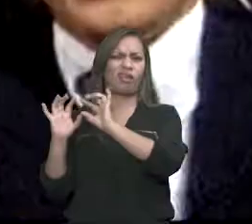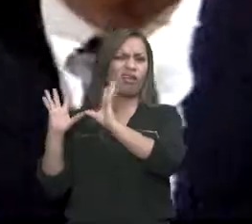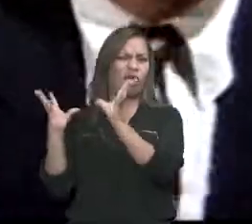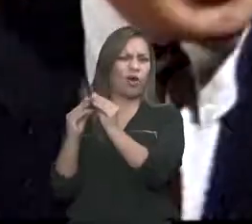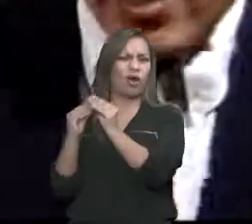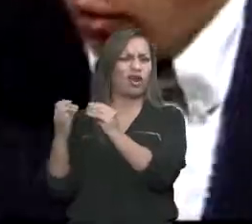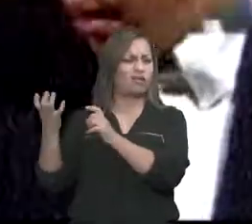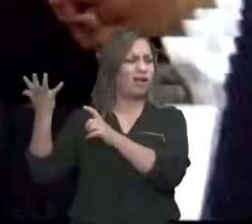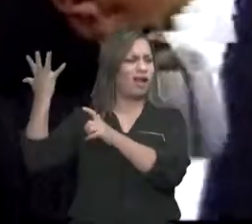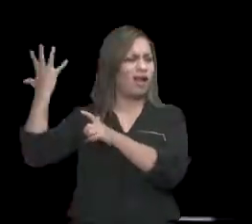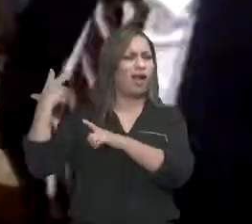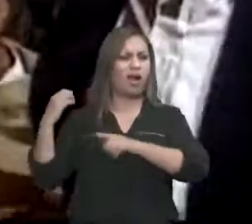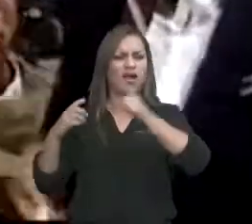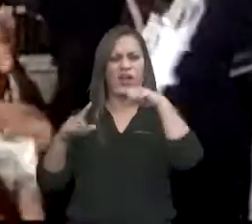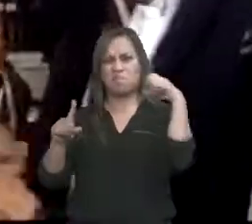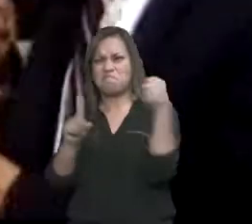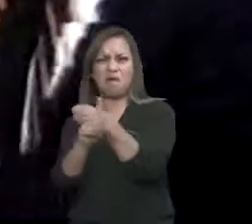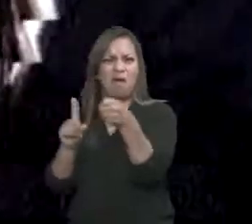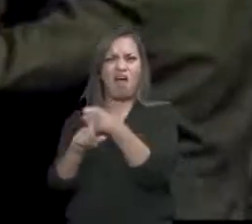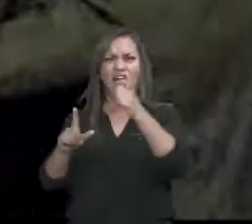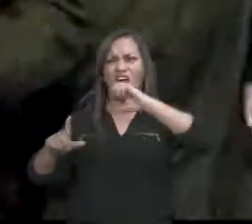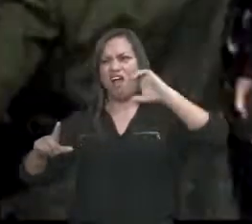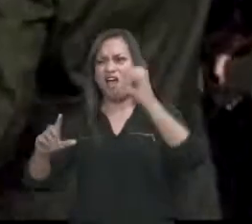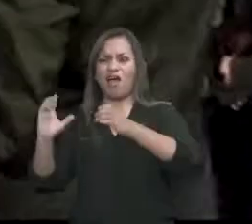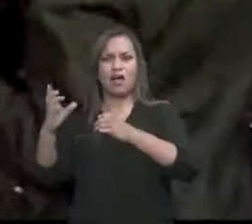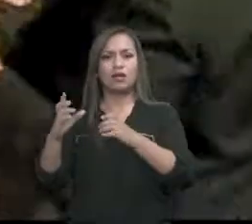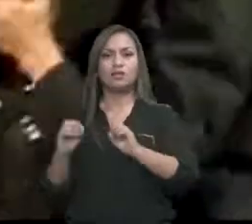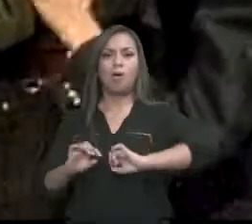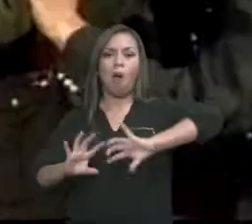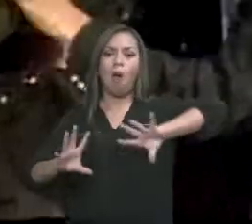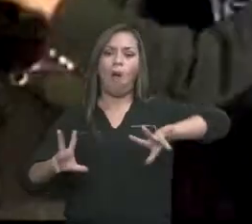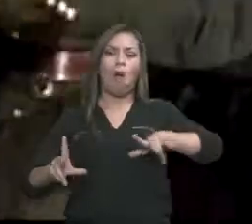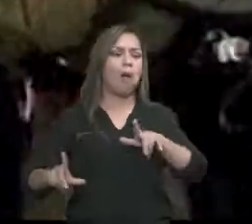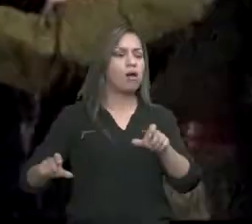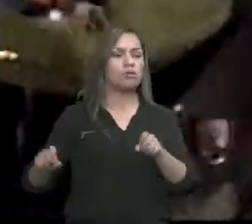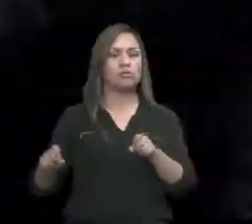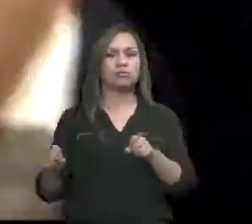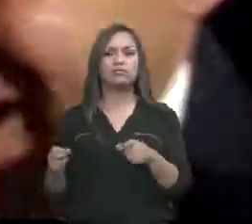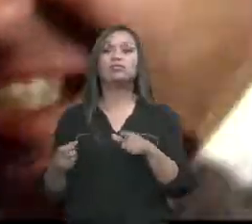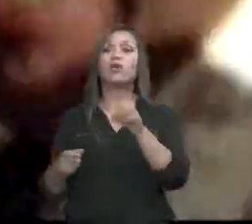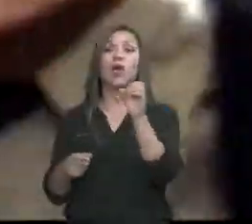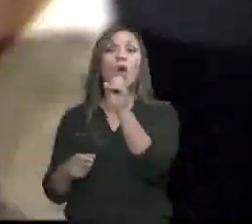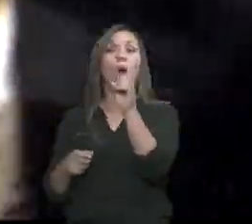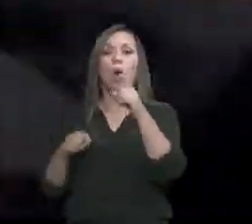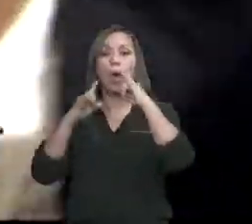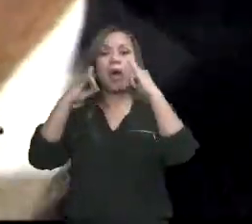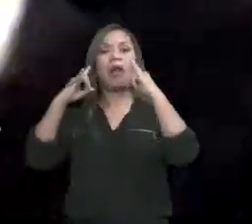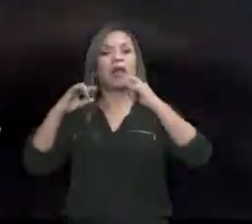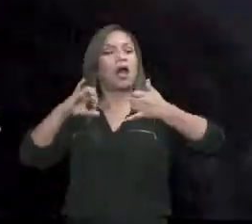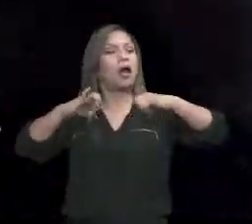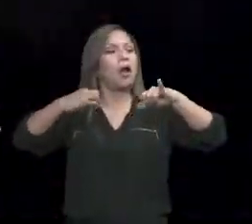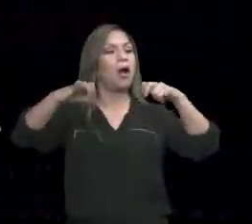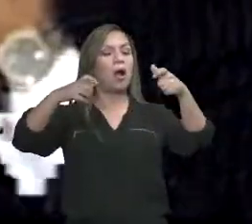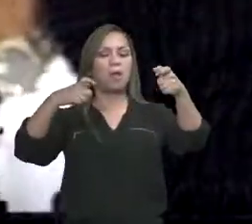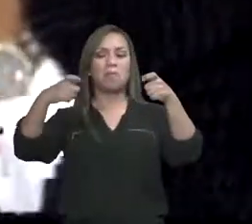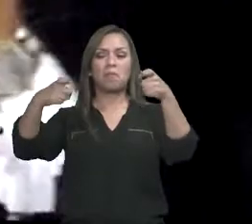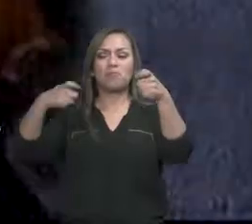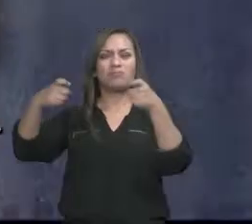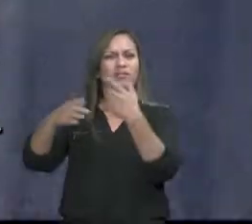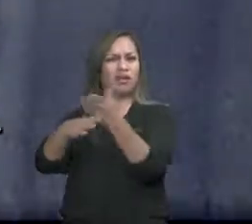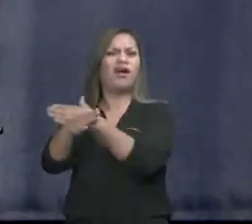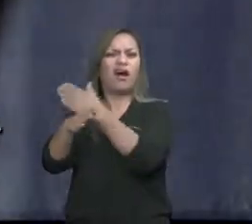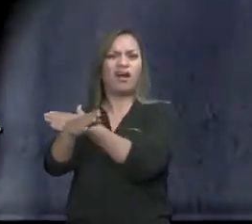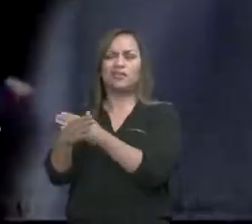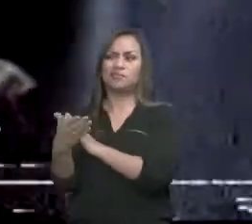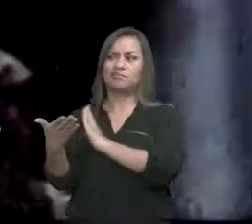el Congreso de los Cenicerasos y el Hombre del Maletín, el de la partidocracia facciosa, que se repartía cuotas de poder